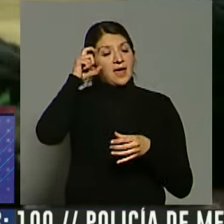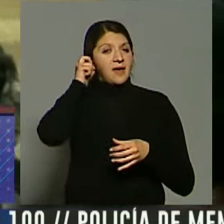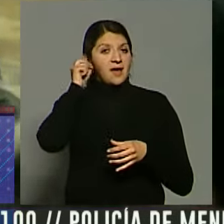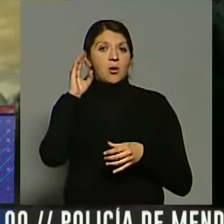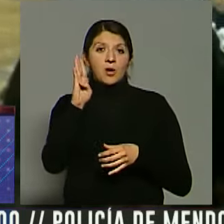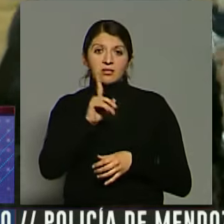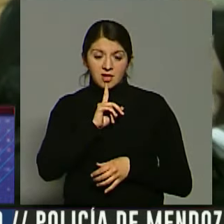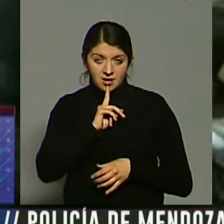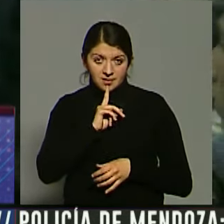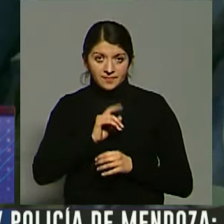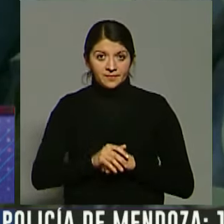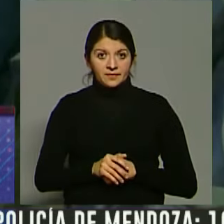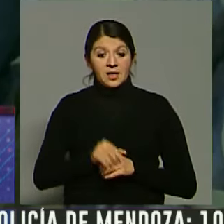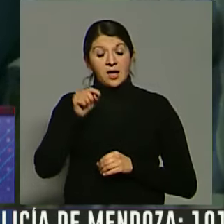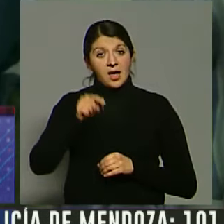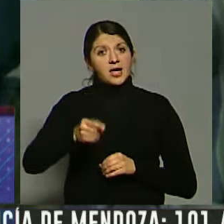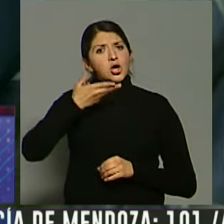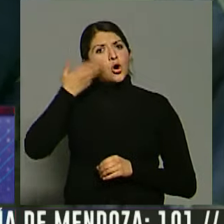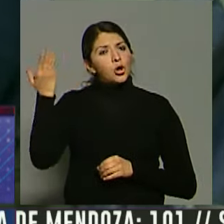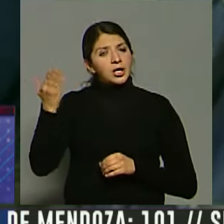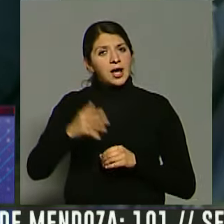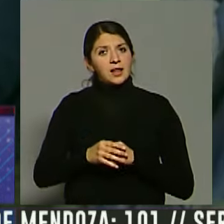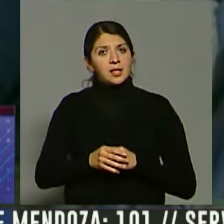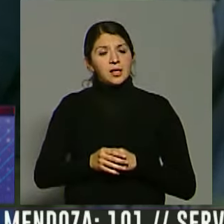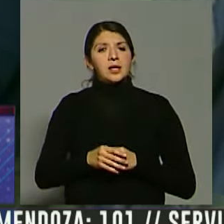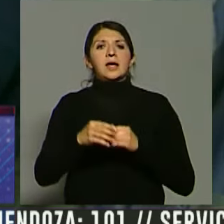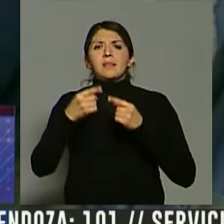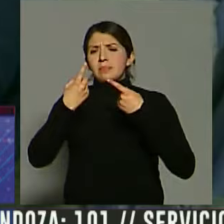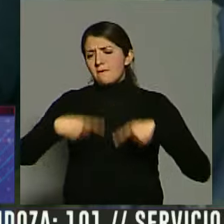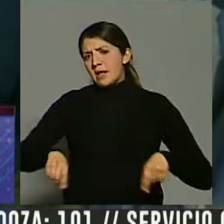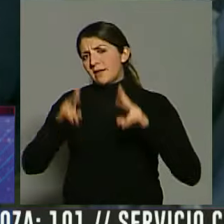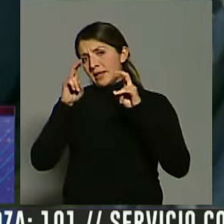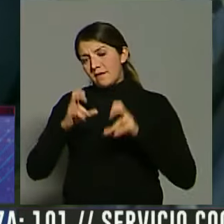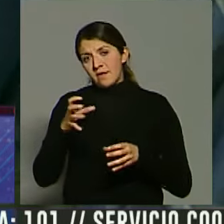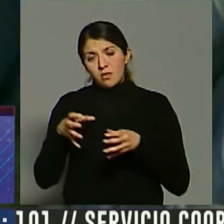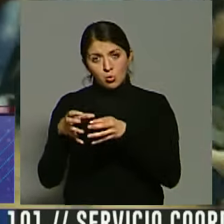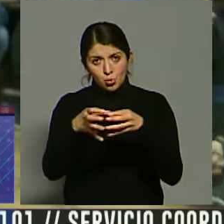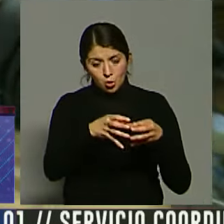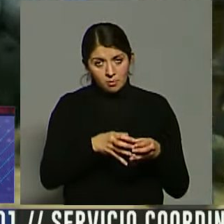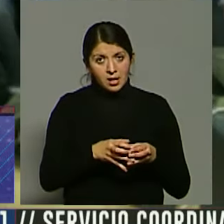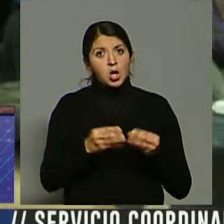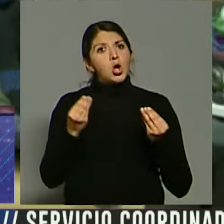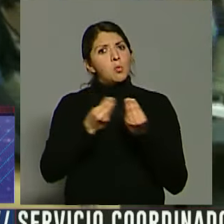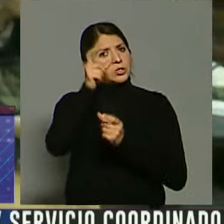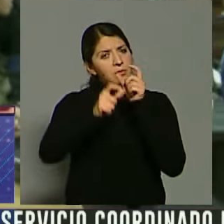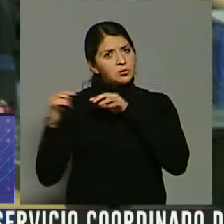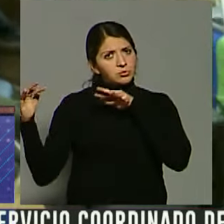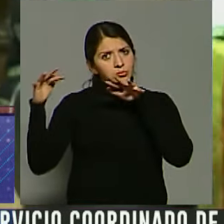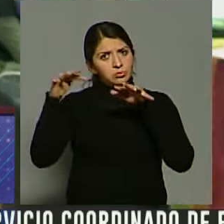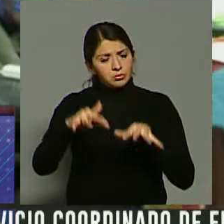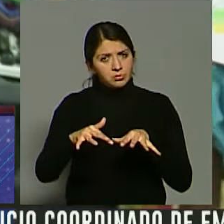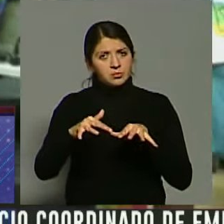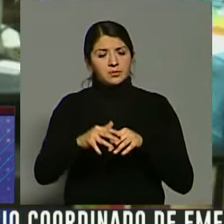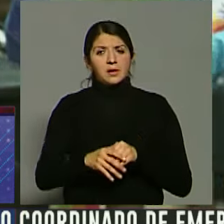Durante la jornada se desarrollaron diversas actividades grupales y tuvo una gran convocatoria en ella. Participaron personas de diversos